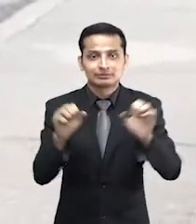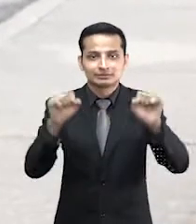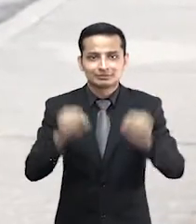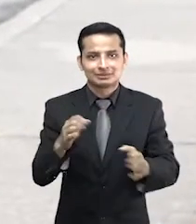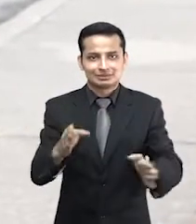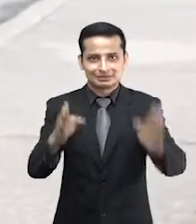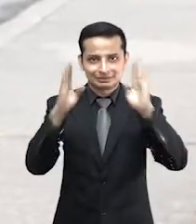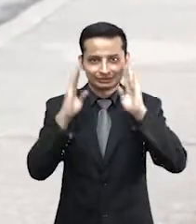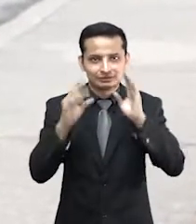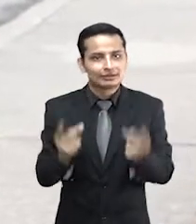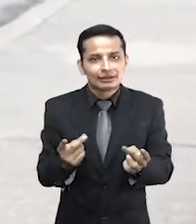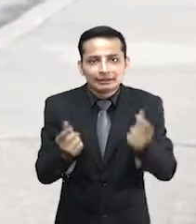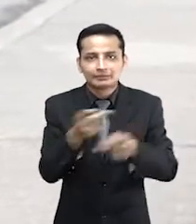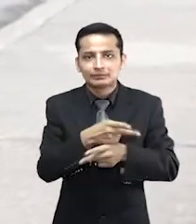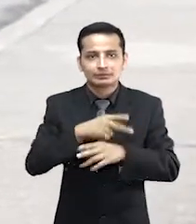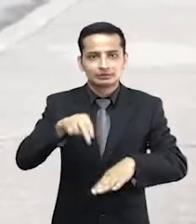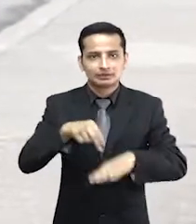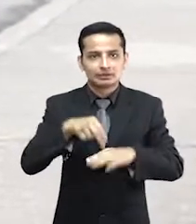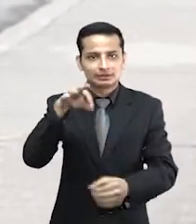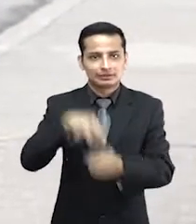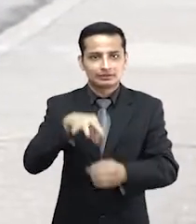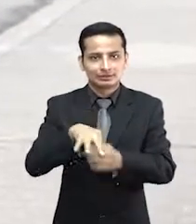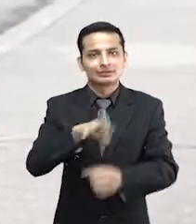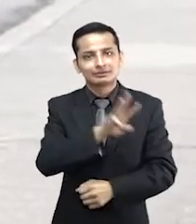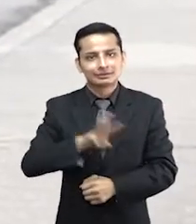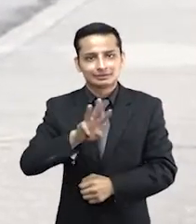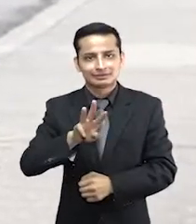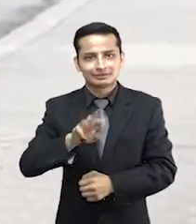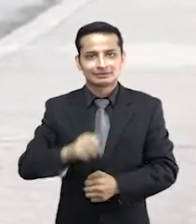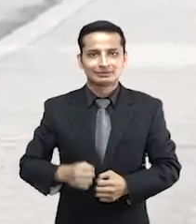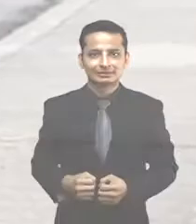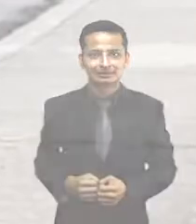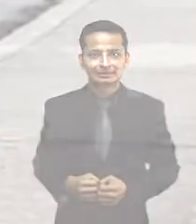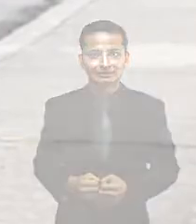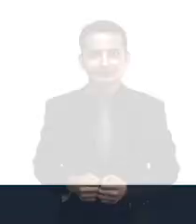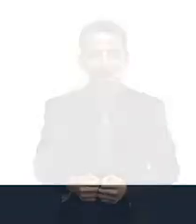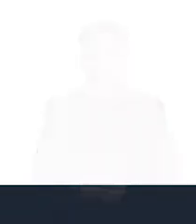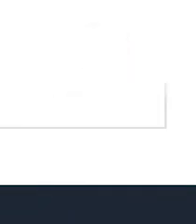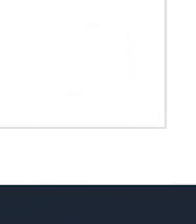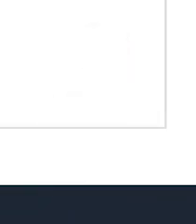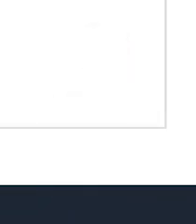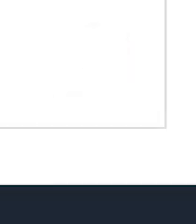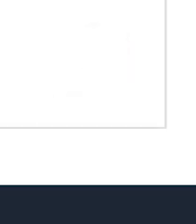del Consejo Nacional Electoral al instante a través de nuestra página web y redes sociales.